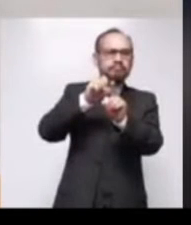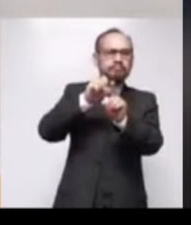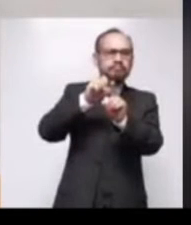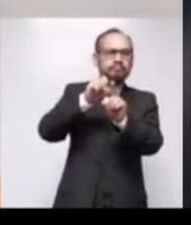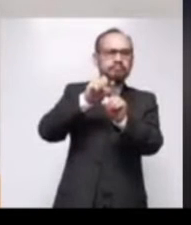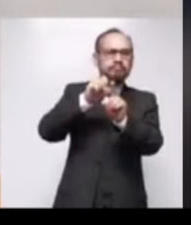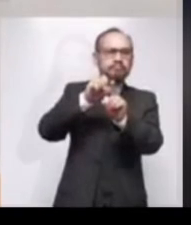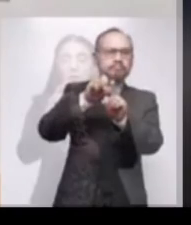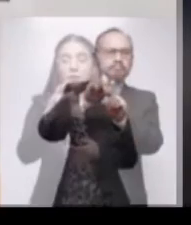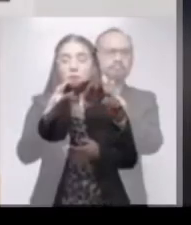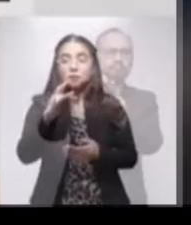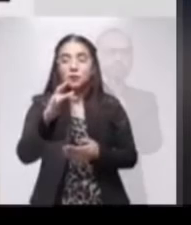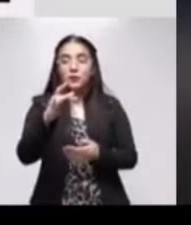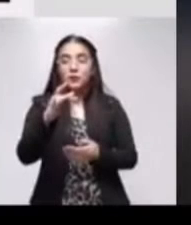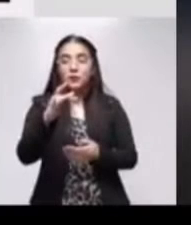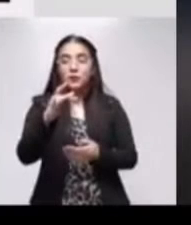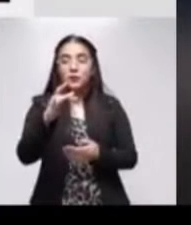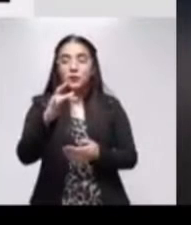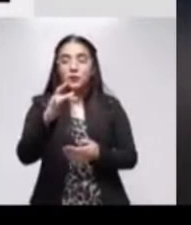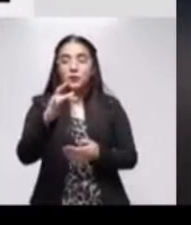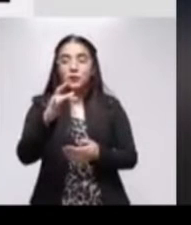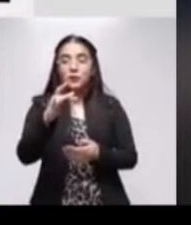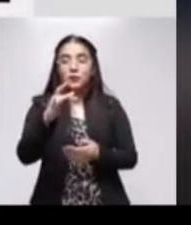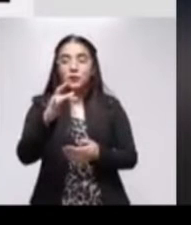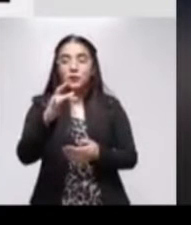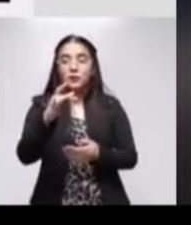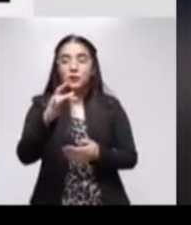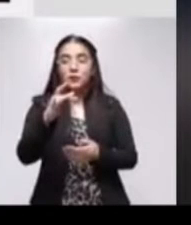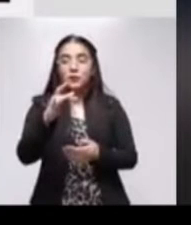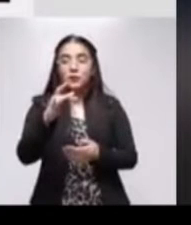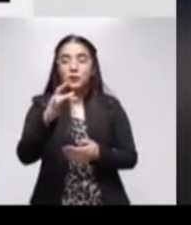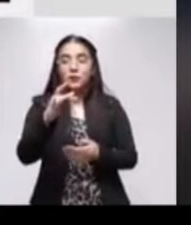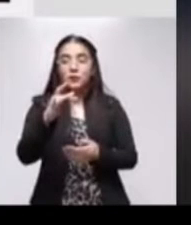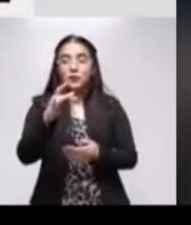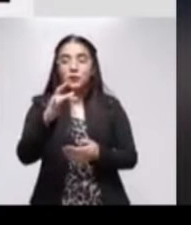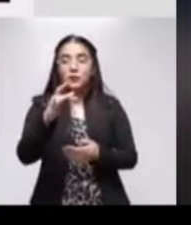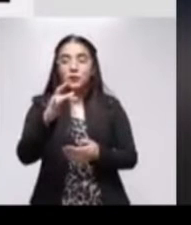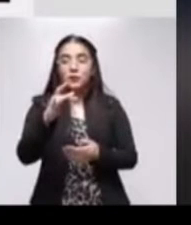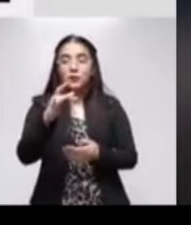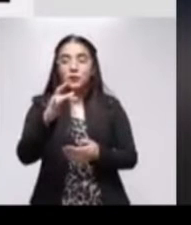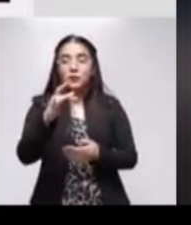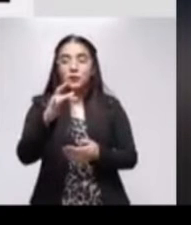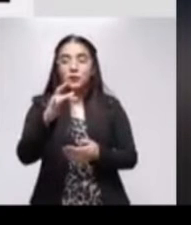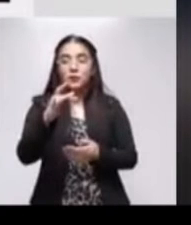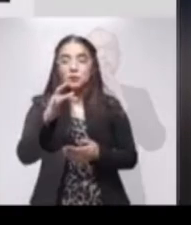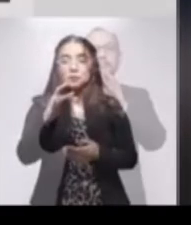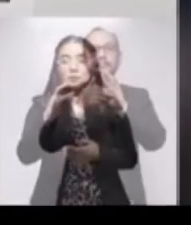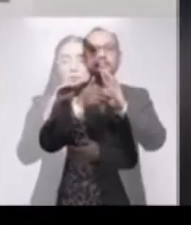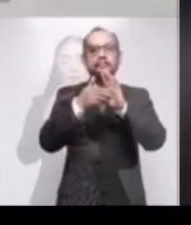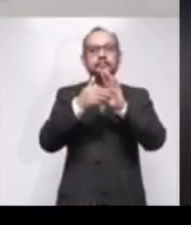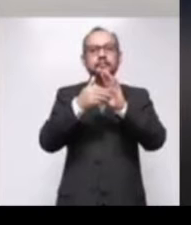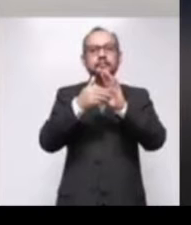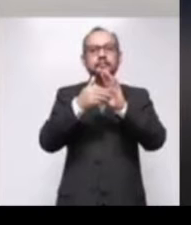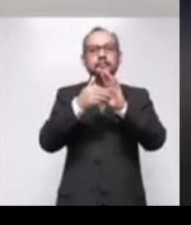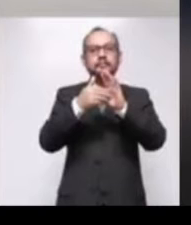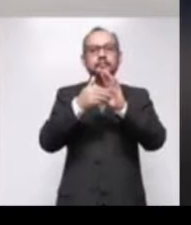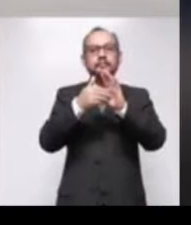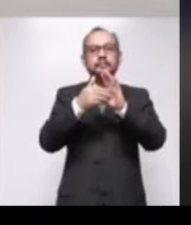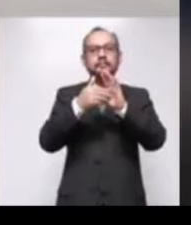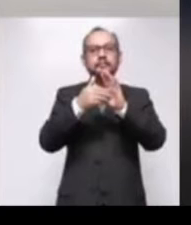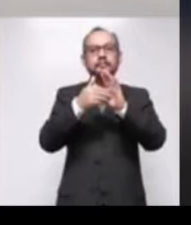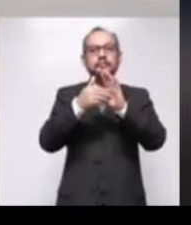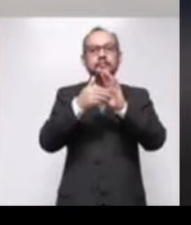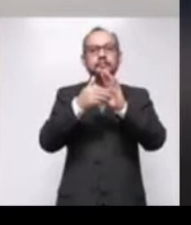Hidalgo gocen de mayor bienestar. De esta manera, se abordó la necesidad de atender a los niños, a las mujeres